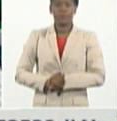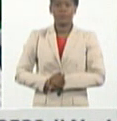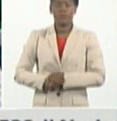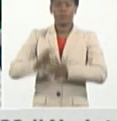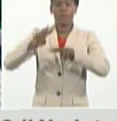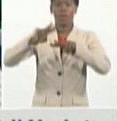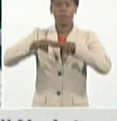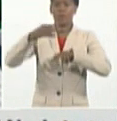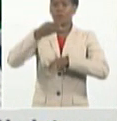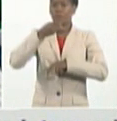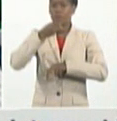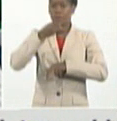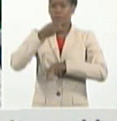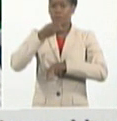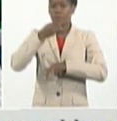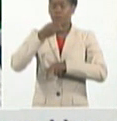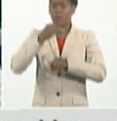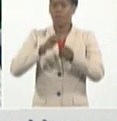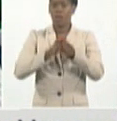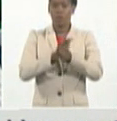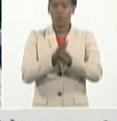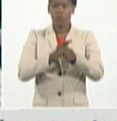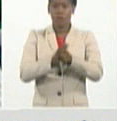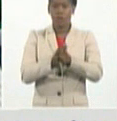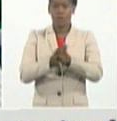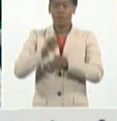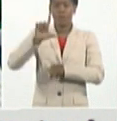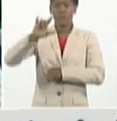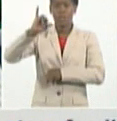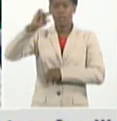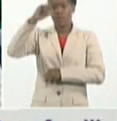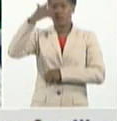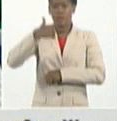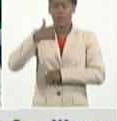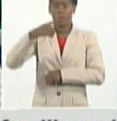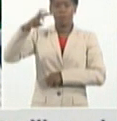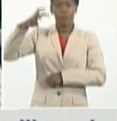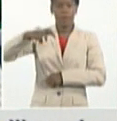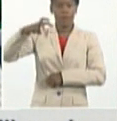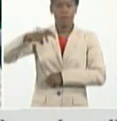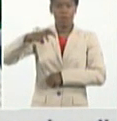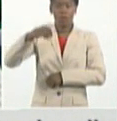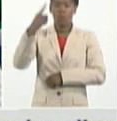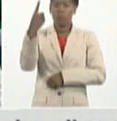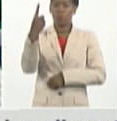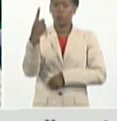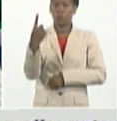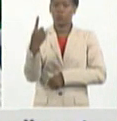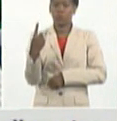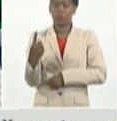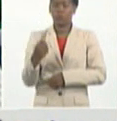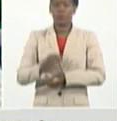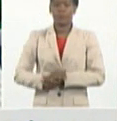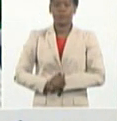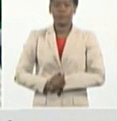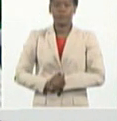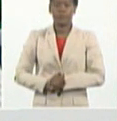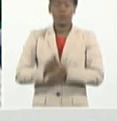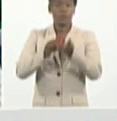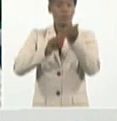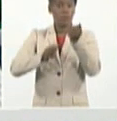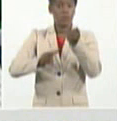Arroyo Naranjo, Liza y Marianao, uno de cada uno. De Mayaveque fallecen dos pacientes,